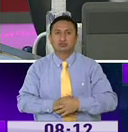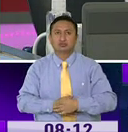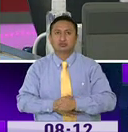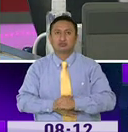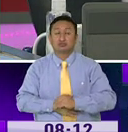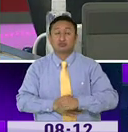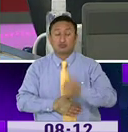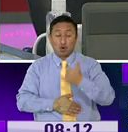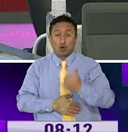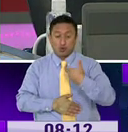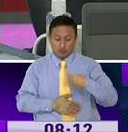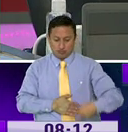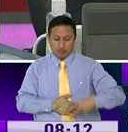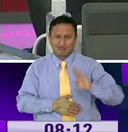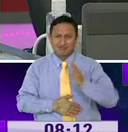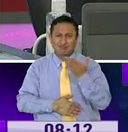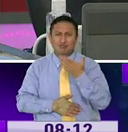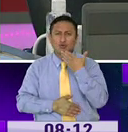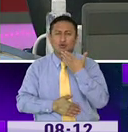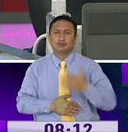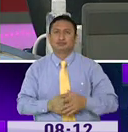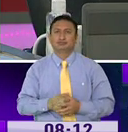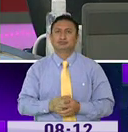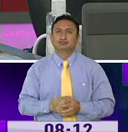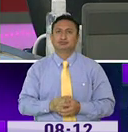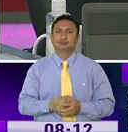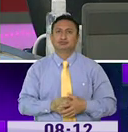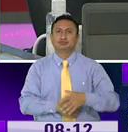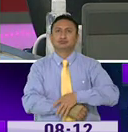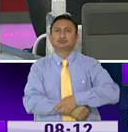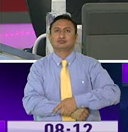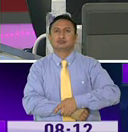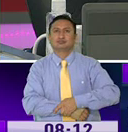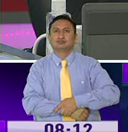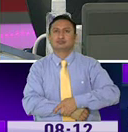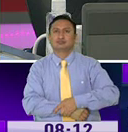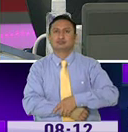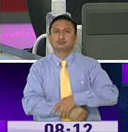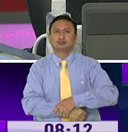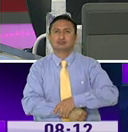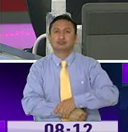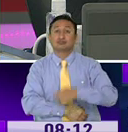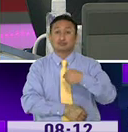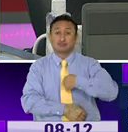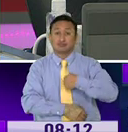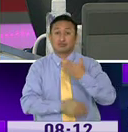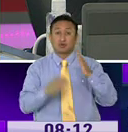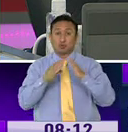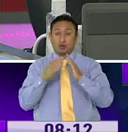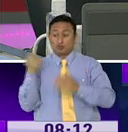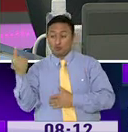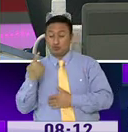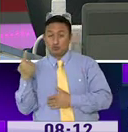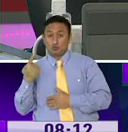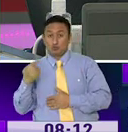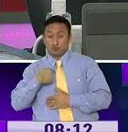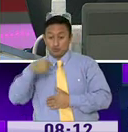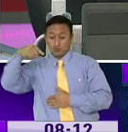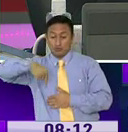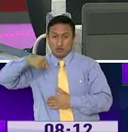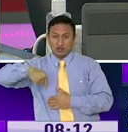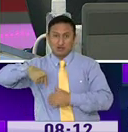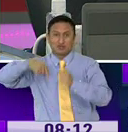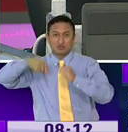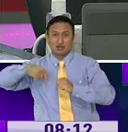cambió en esta estructura? Bueno, estoy en un aislamiento. Por suerte aquí donde estoy tengo todas las